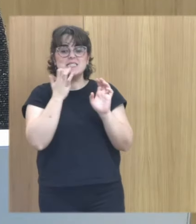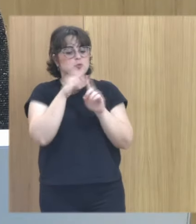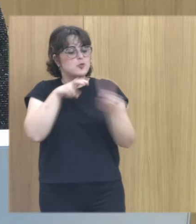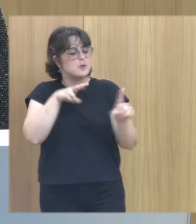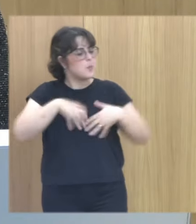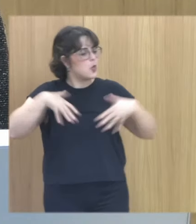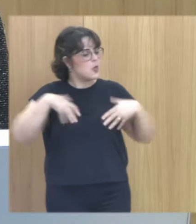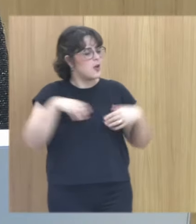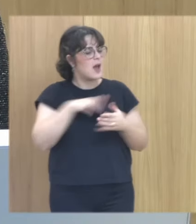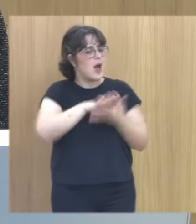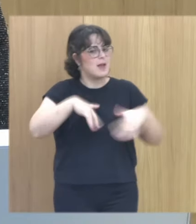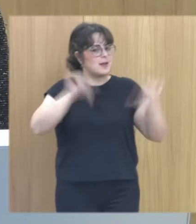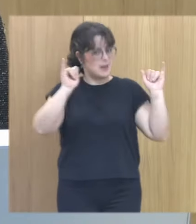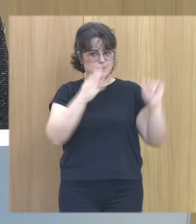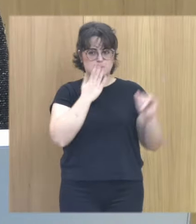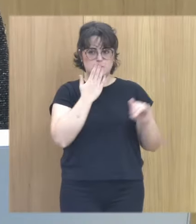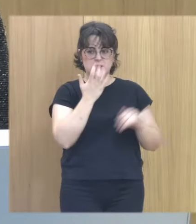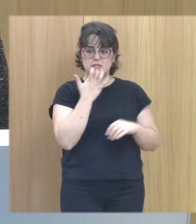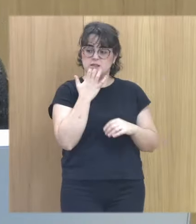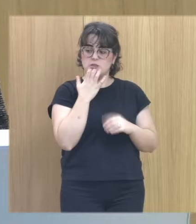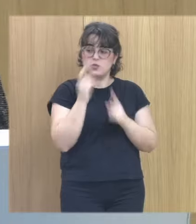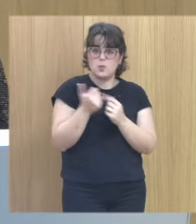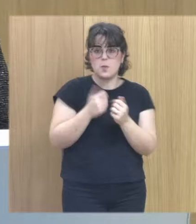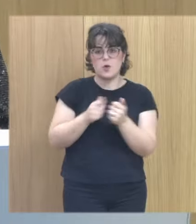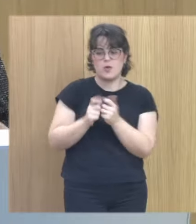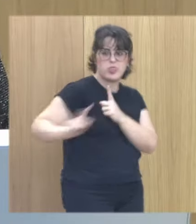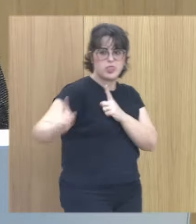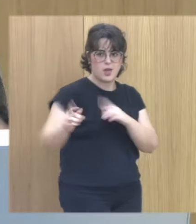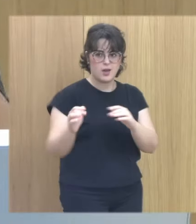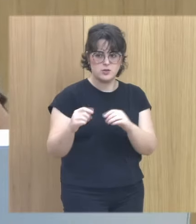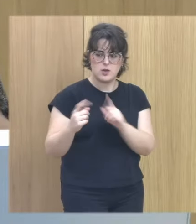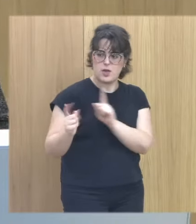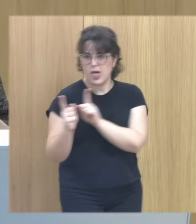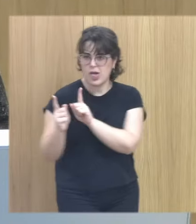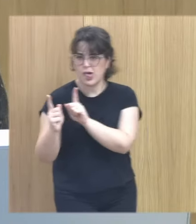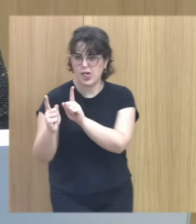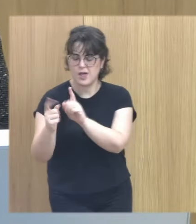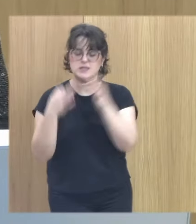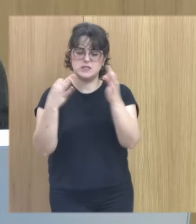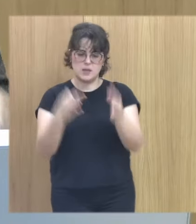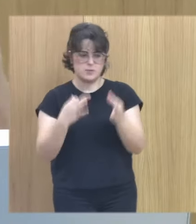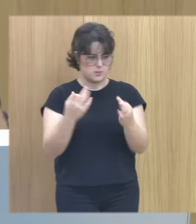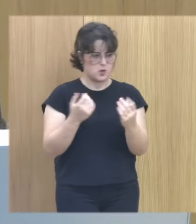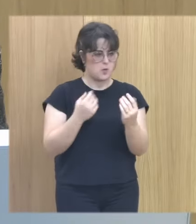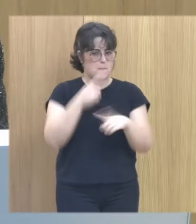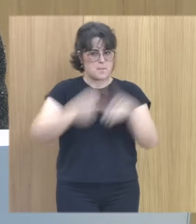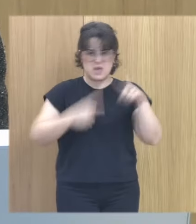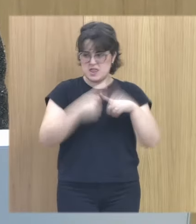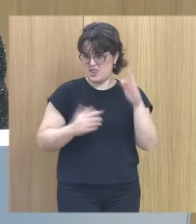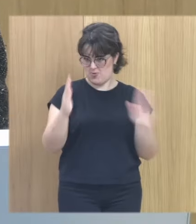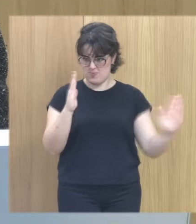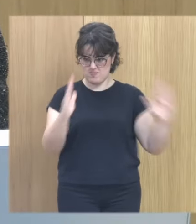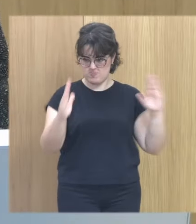porque si te alejas demasiado yo me muero de miedo entonces tengo que estar todo el día ese es el punto de la narrativa que falta en